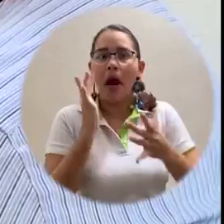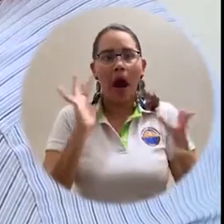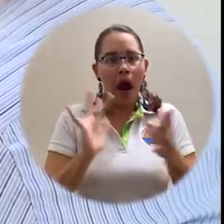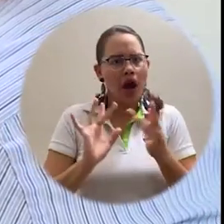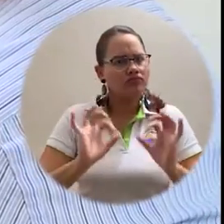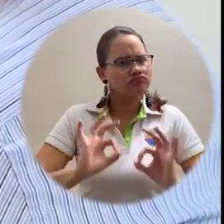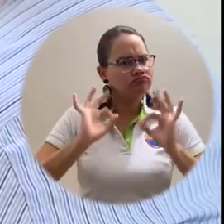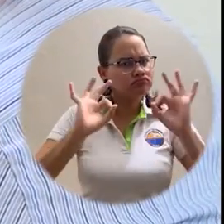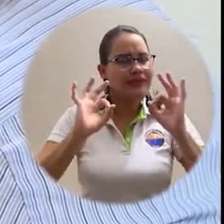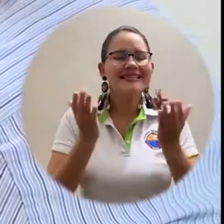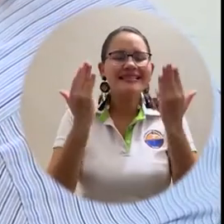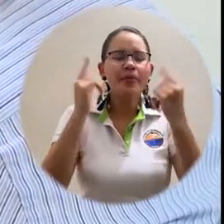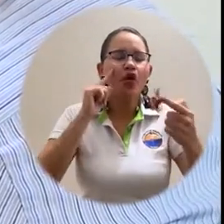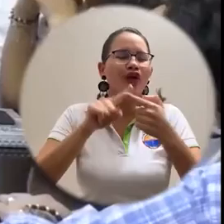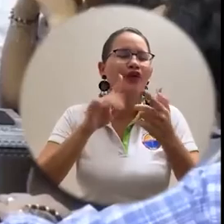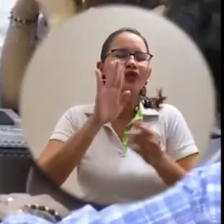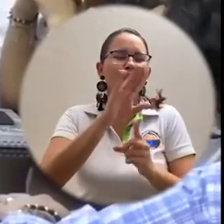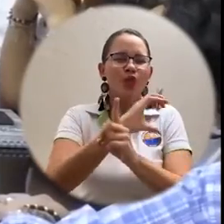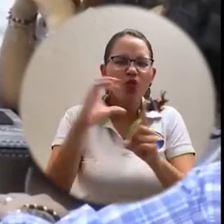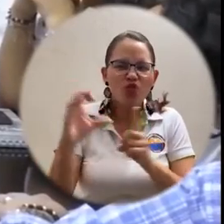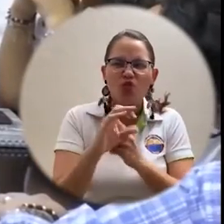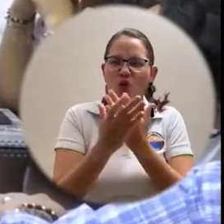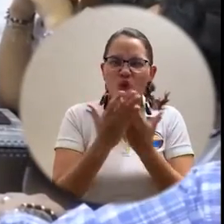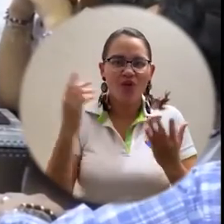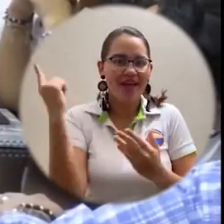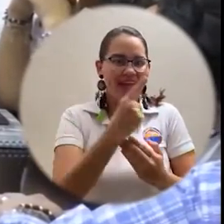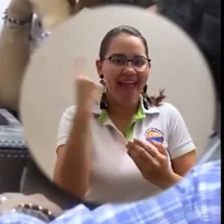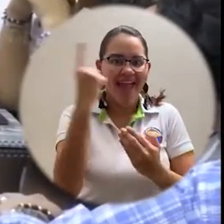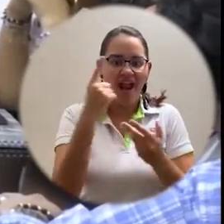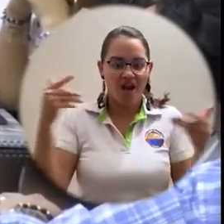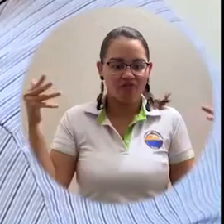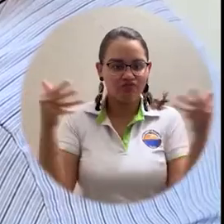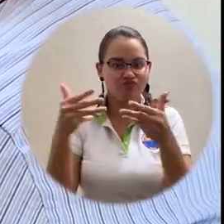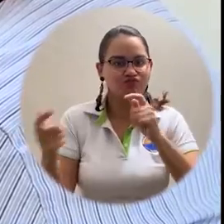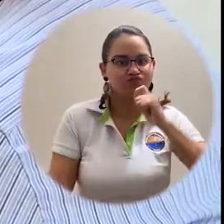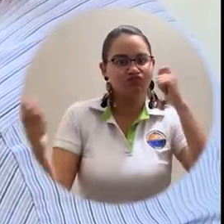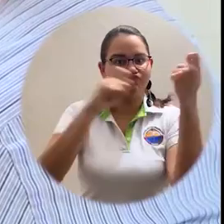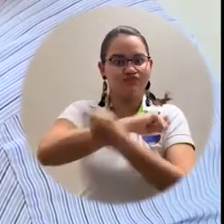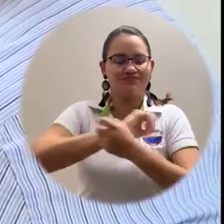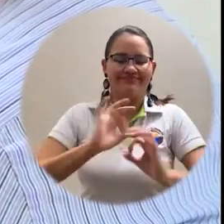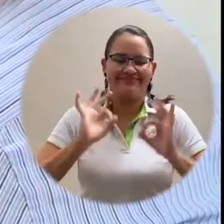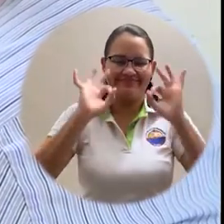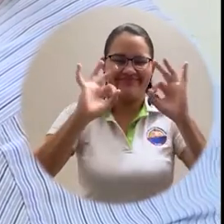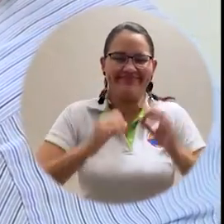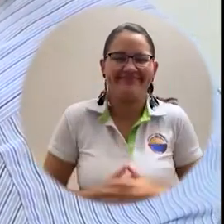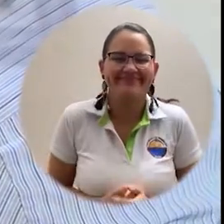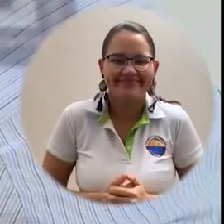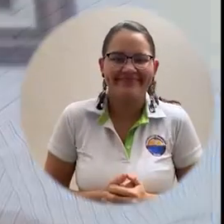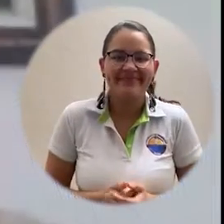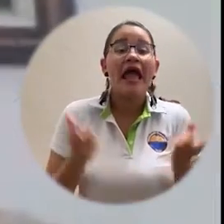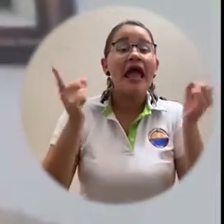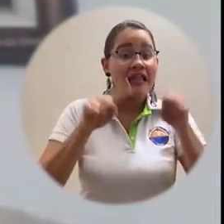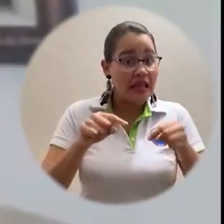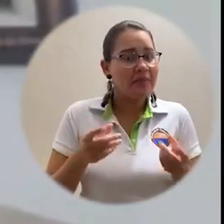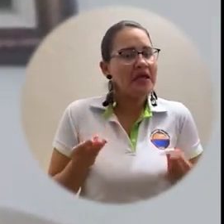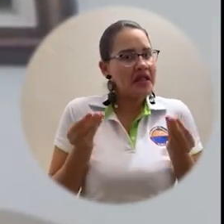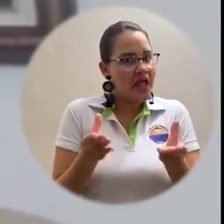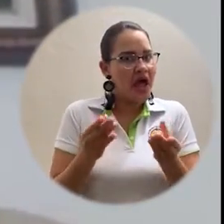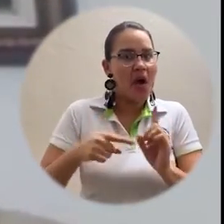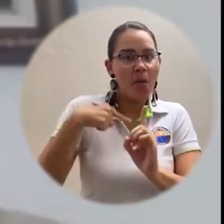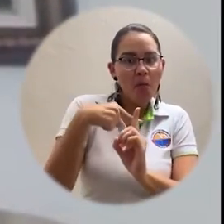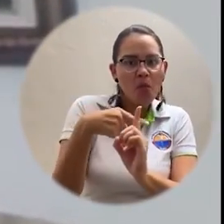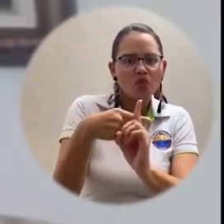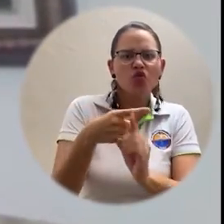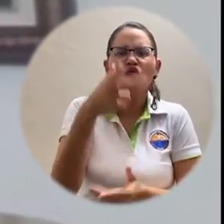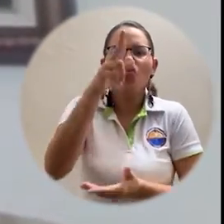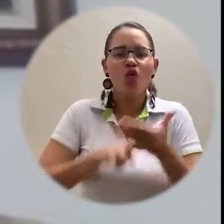filosofía, un proceso de transformación cultural en la universidad que me parece que va por muy buen camino. También muy positivo la calificación